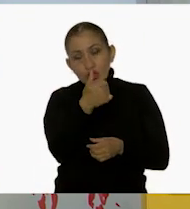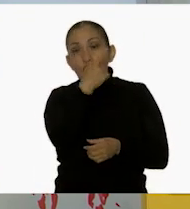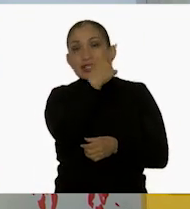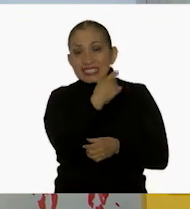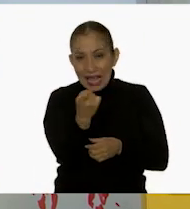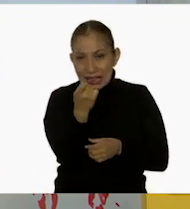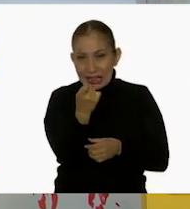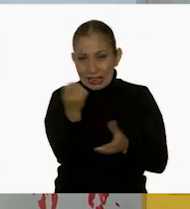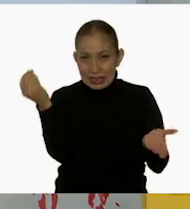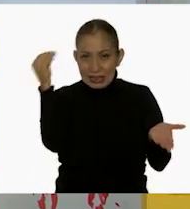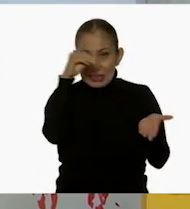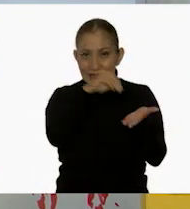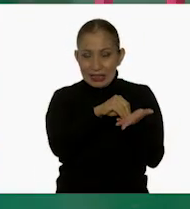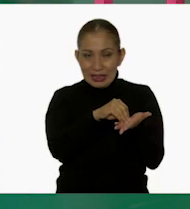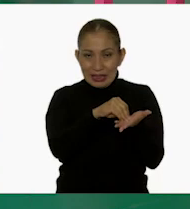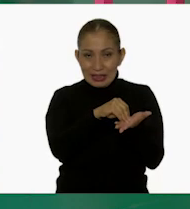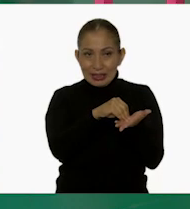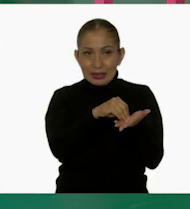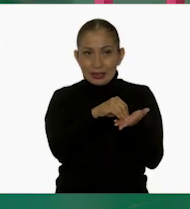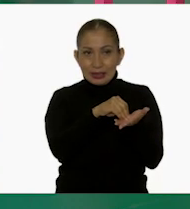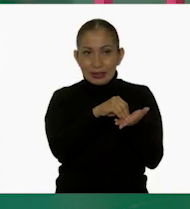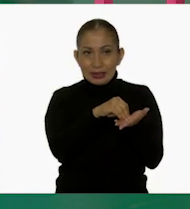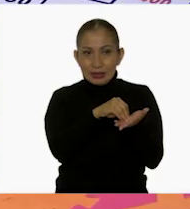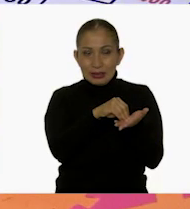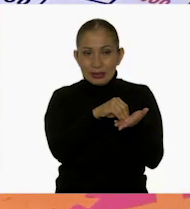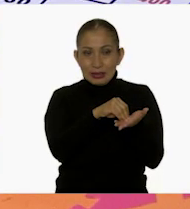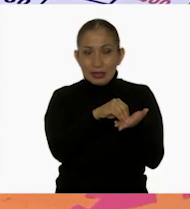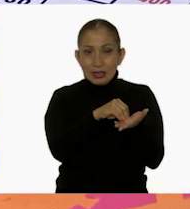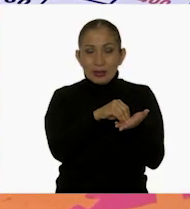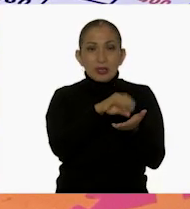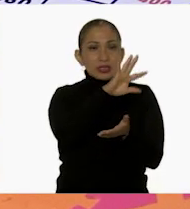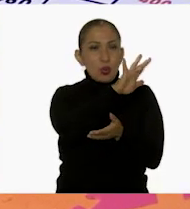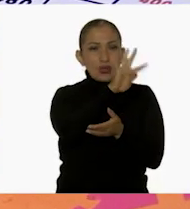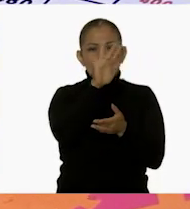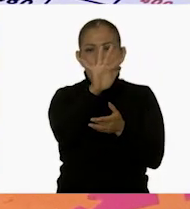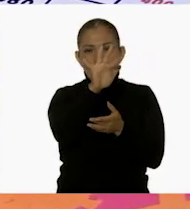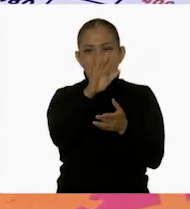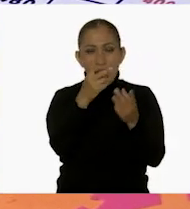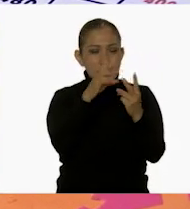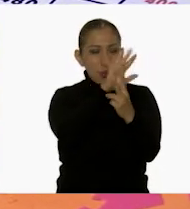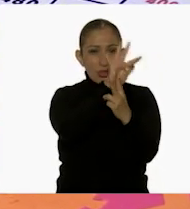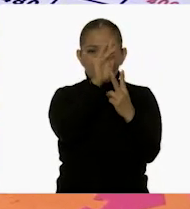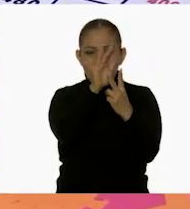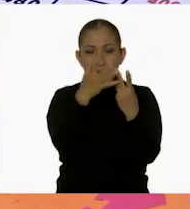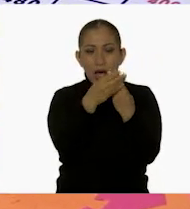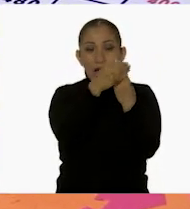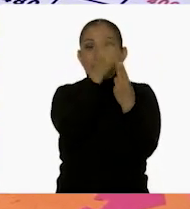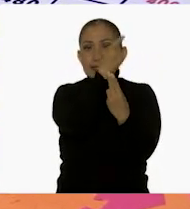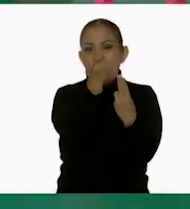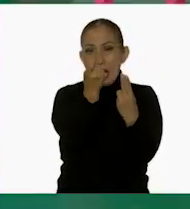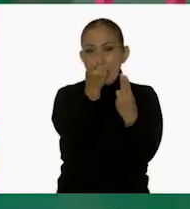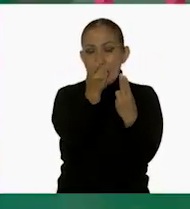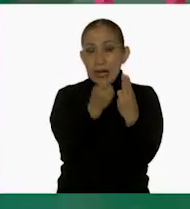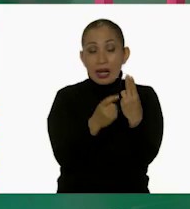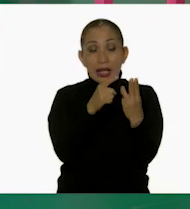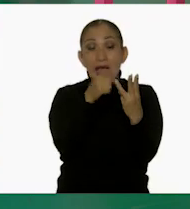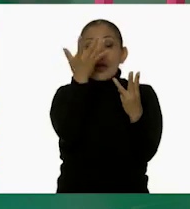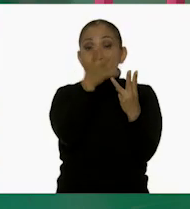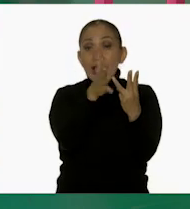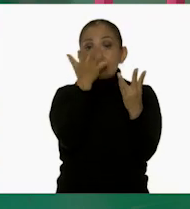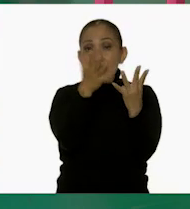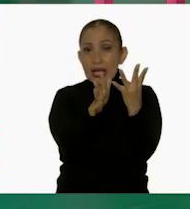100 pesos, que voy a poner aquí, con dos billetes de 50, y dos monedas de 10 pesos.